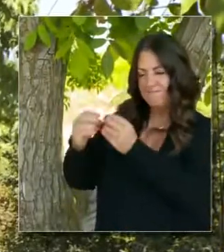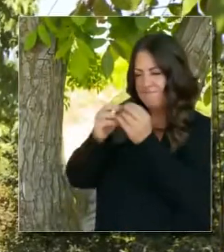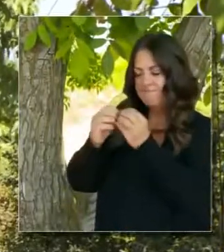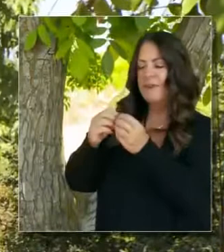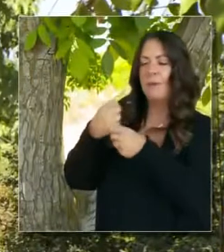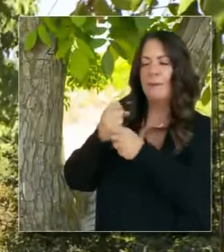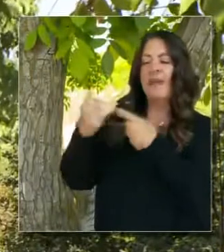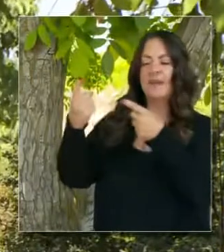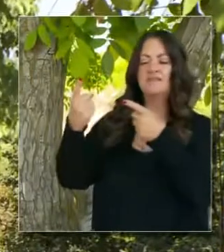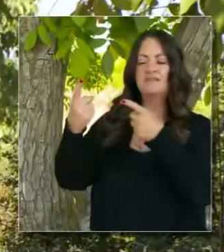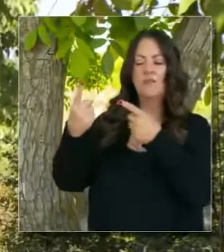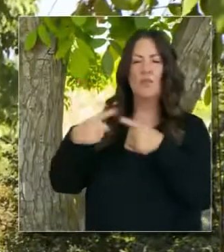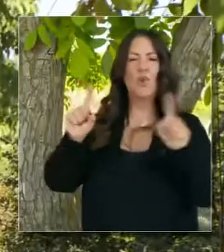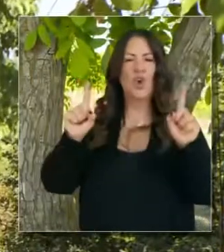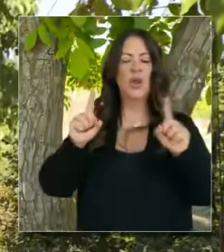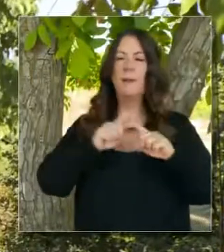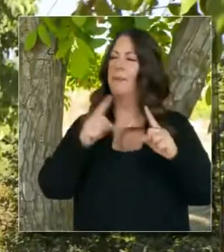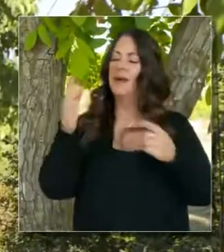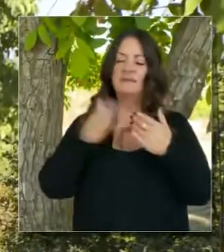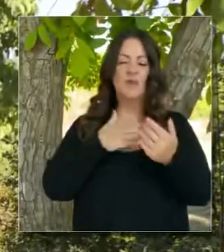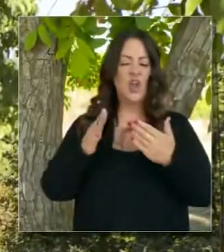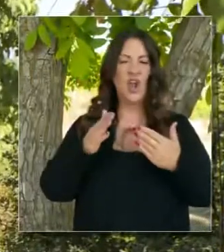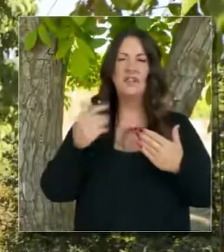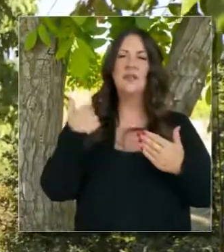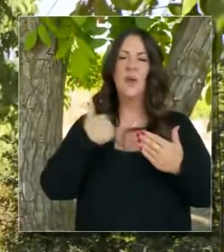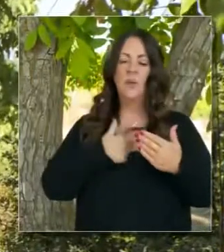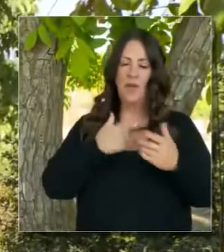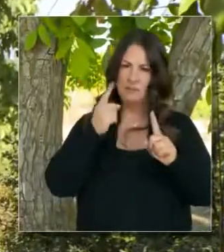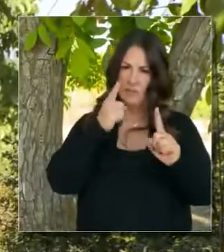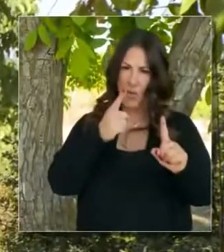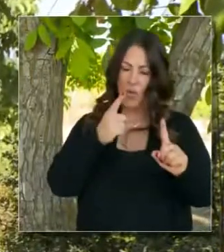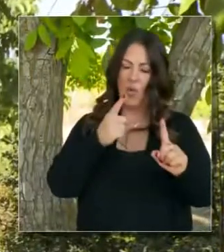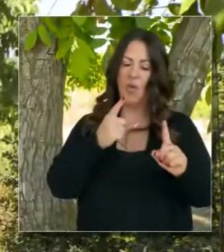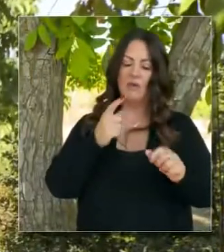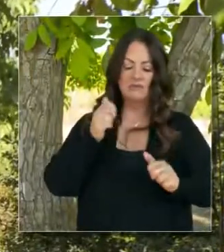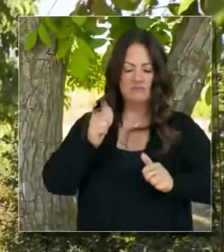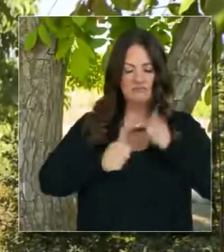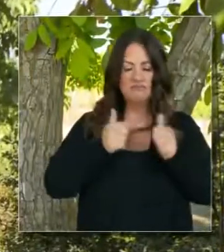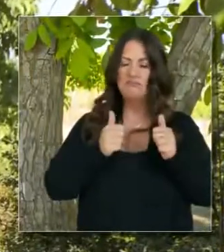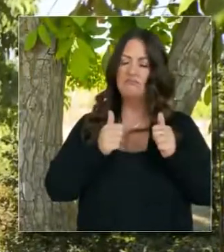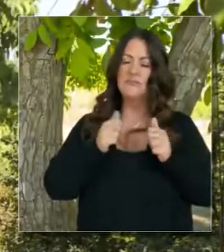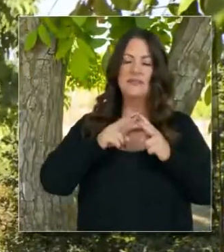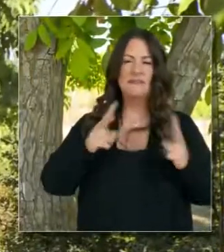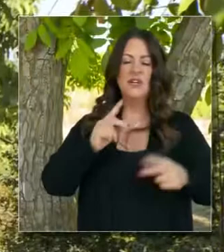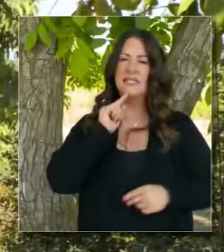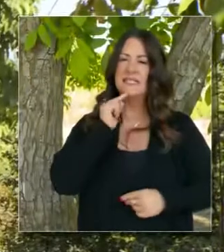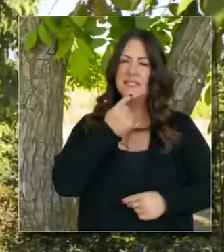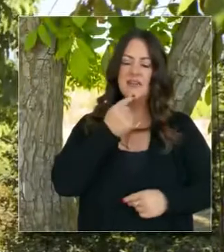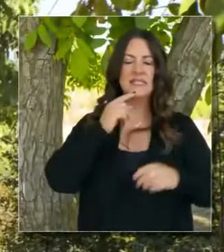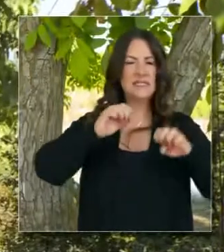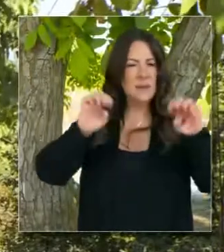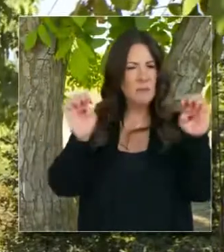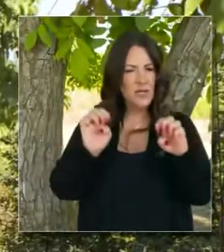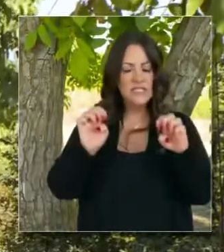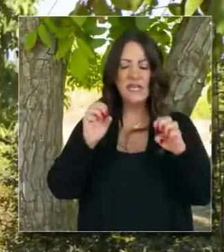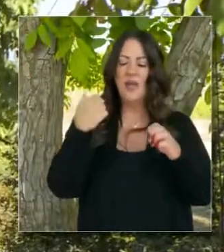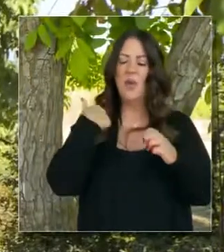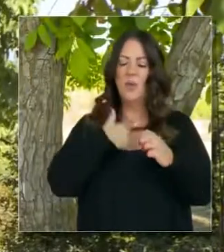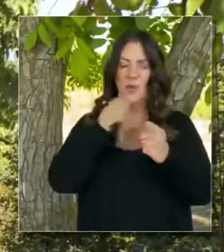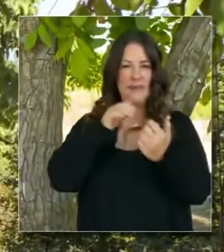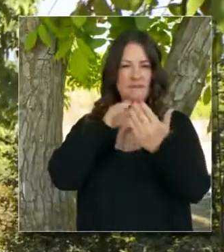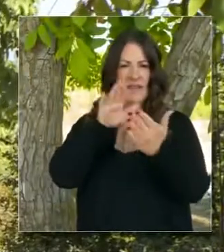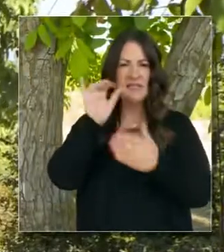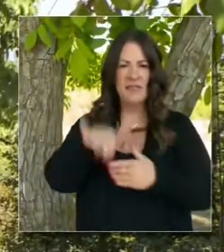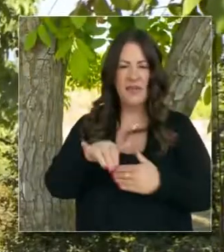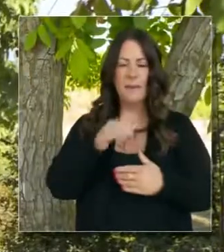fallos legales. Pero sí estamos avanzando con un sentido de urgencia arraigado para abordar